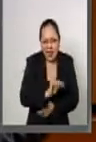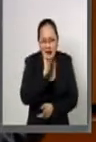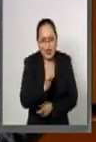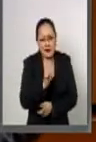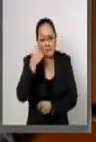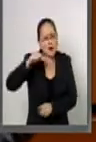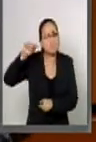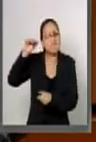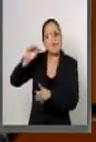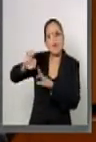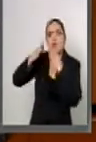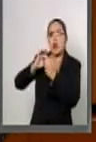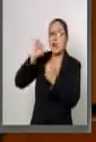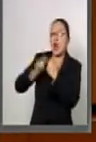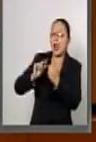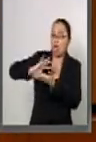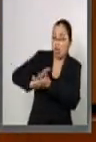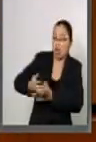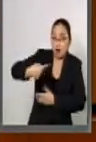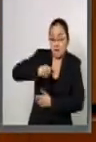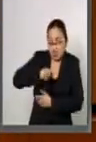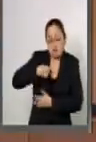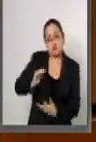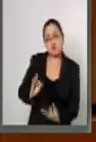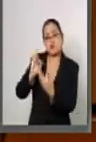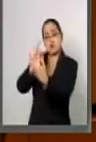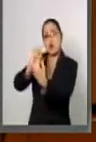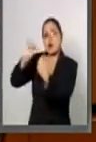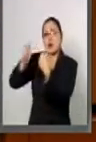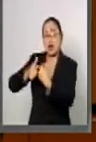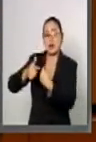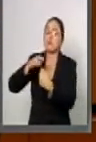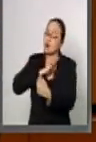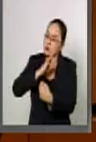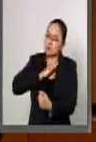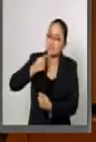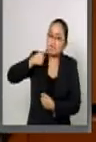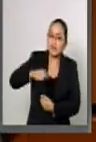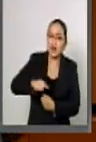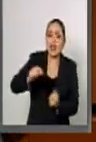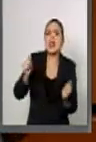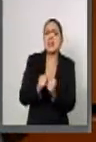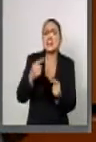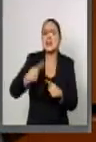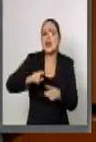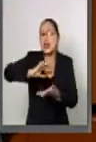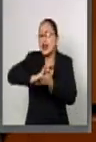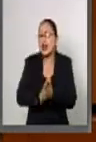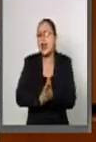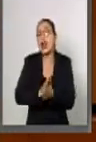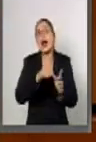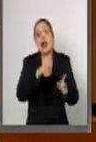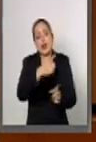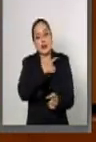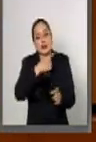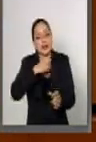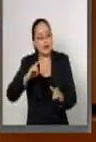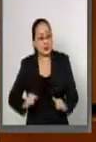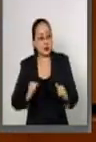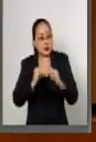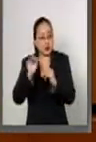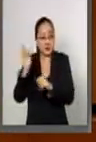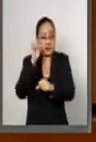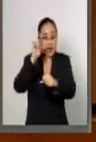reclamar de los órganos públicos y de las autoridades federales la adopción de medidas